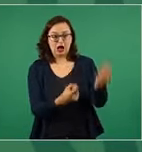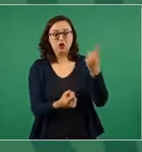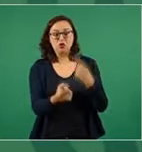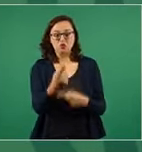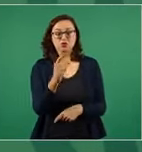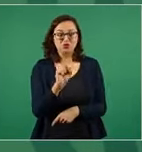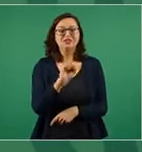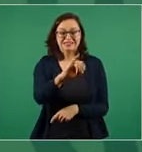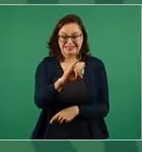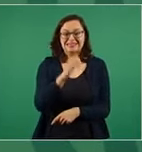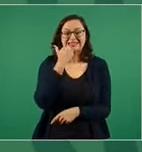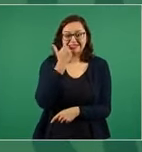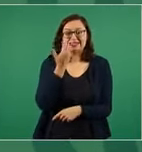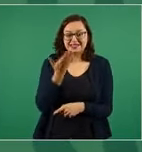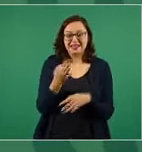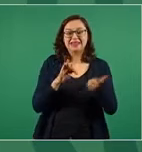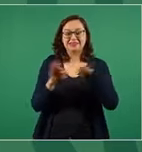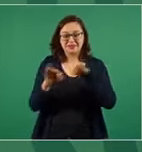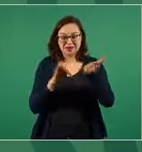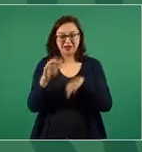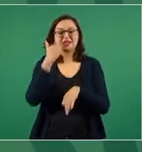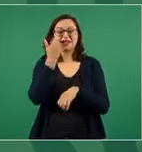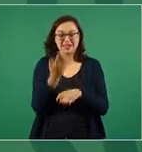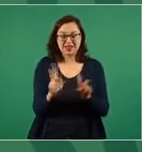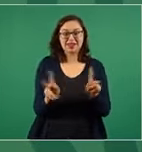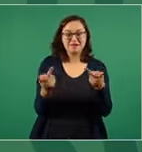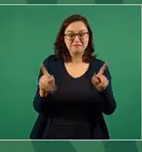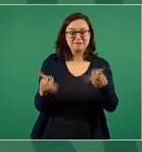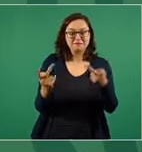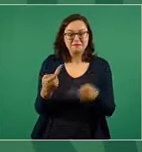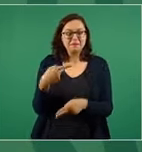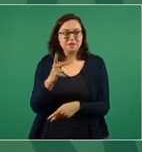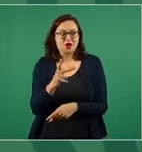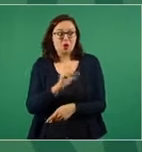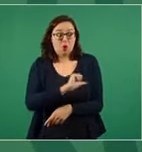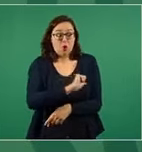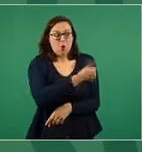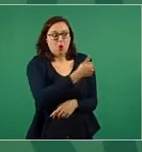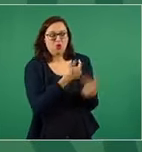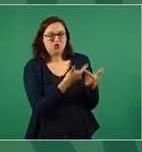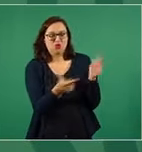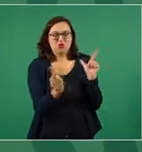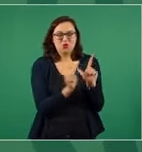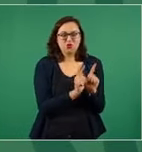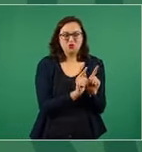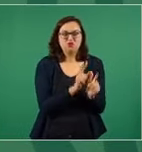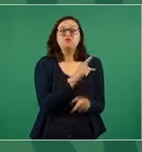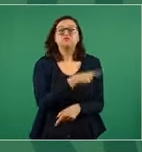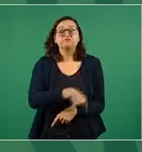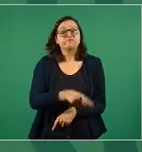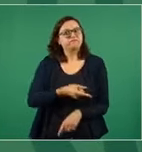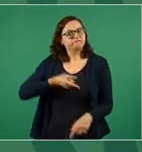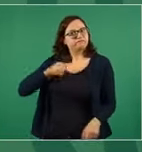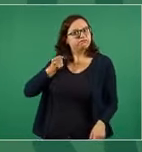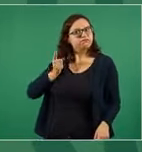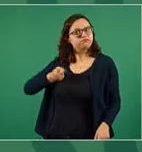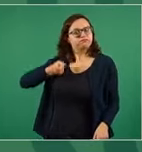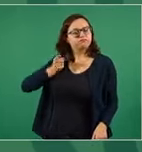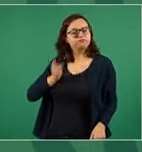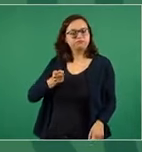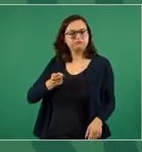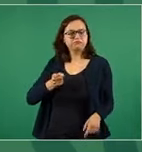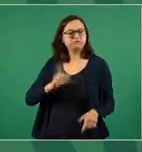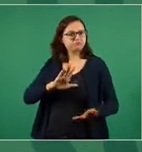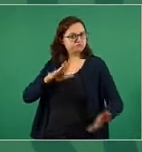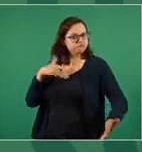les podían vandalizar sus unidades. Entonces, va a intervenir la